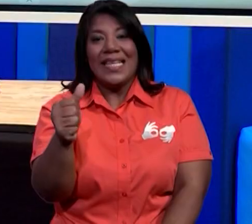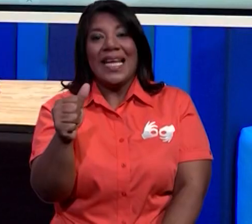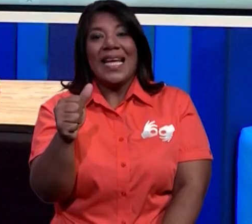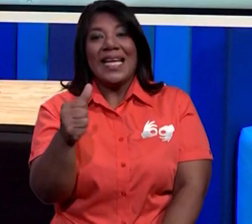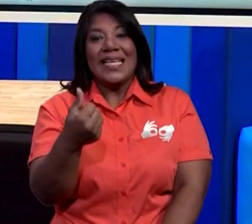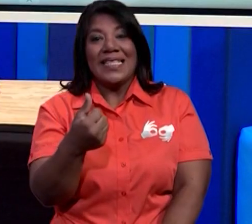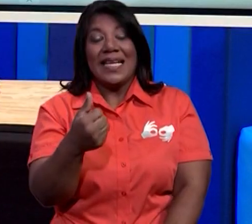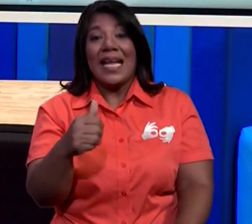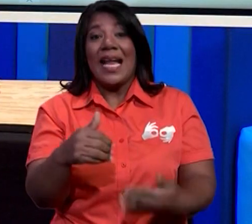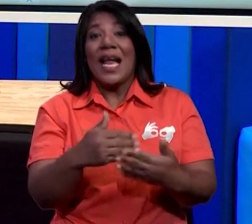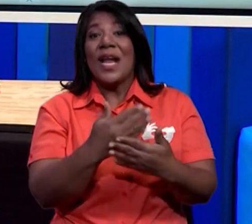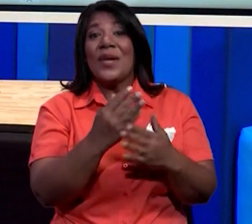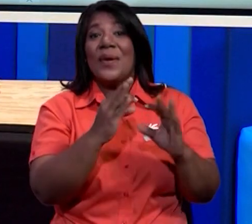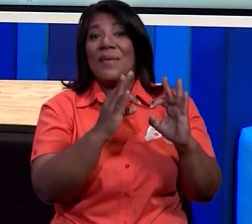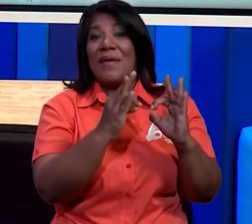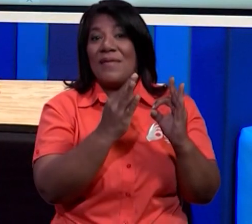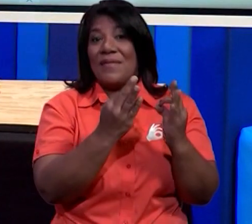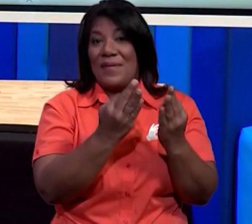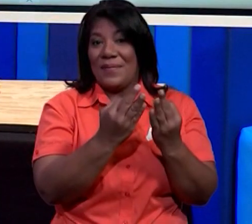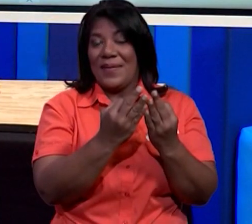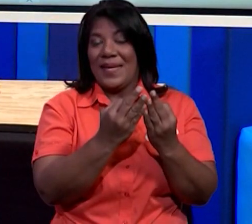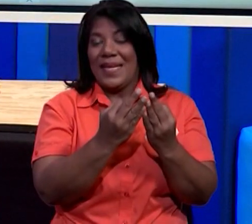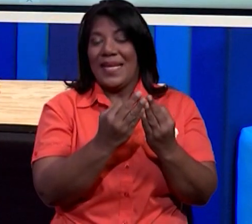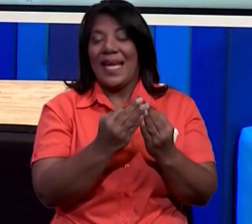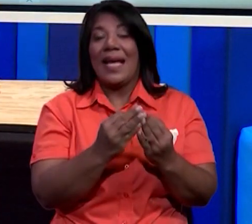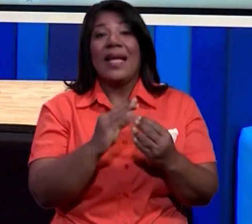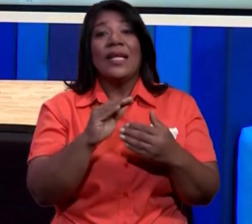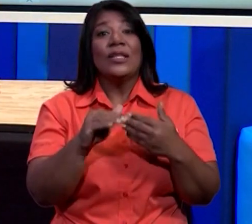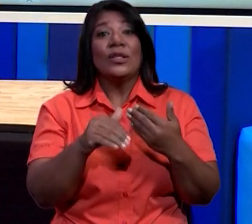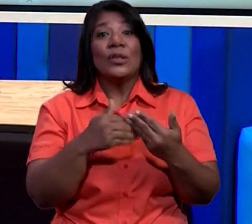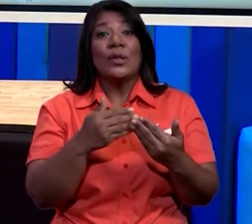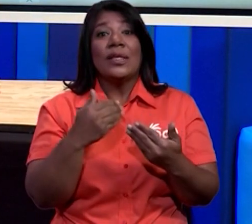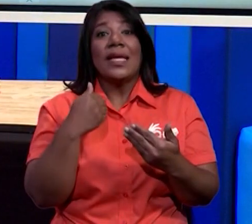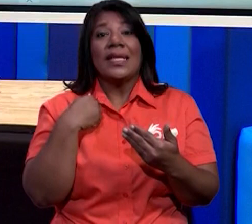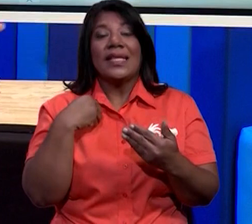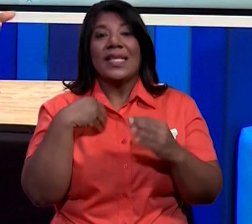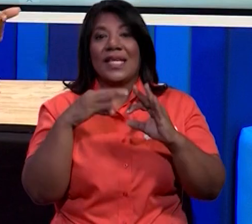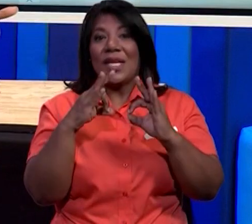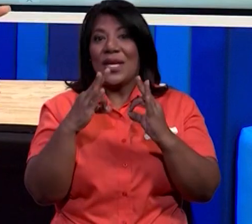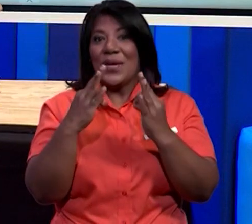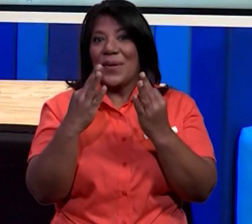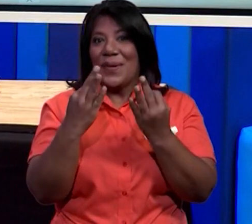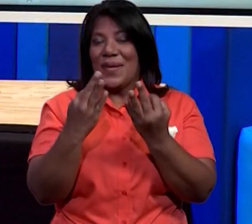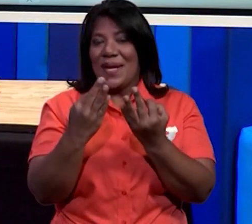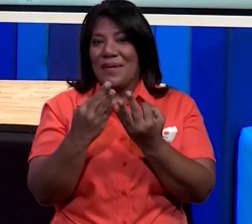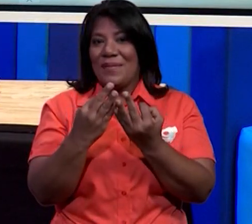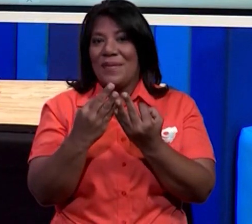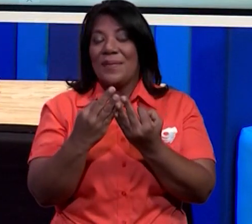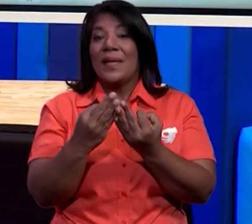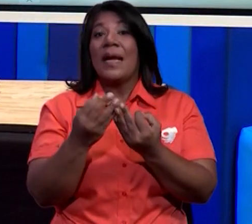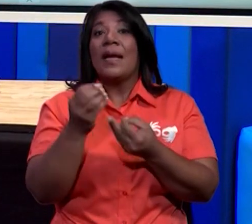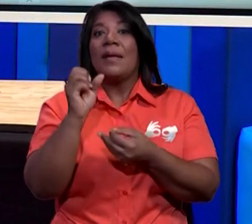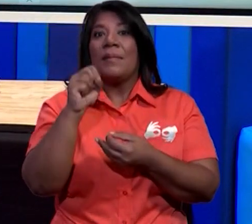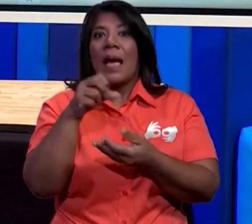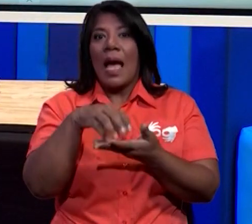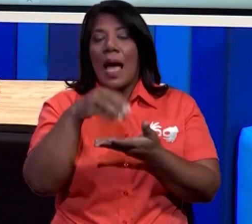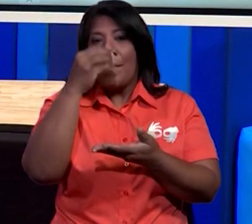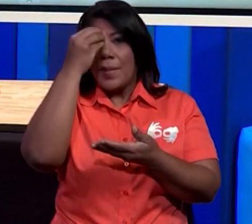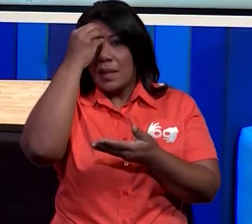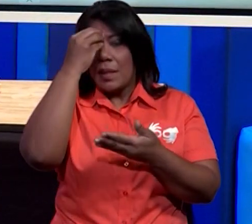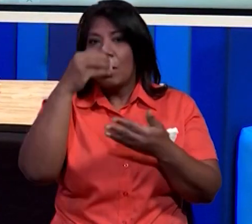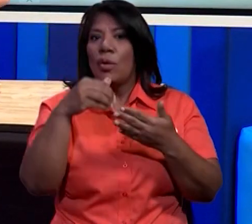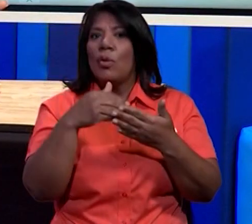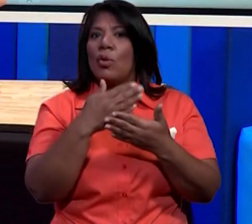familia, la familia del 10, ¿verdad? Porque todas ellas tienen una familia en donde vamos a ir integrando esos nuevos